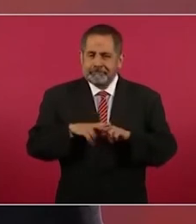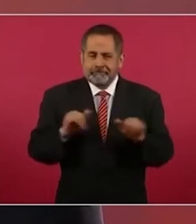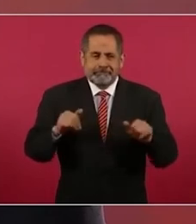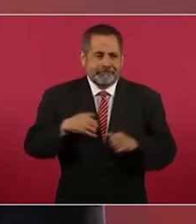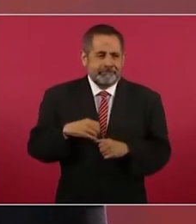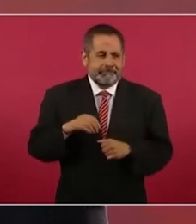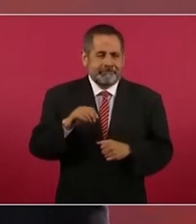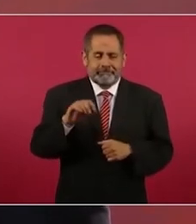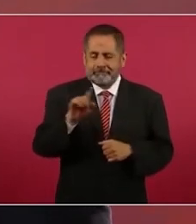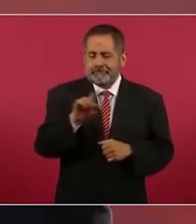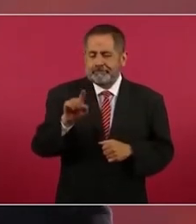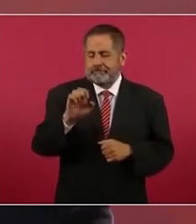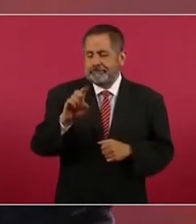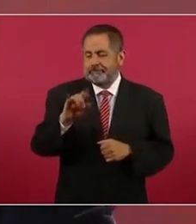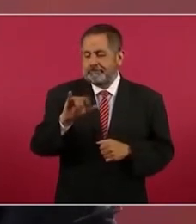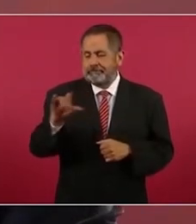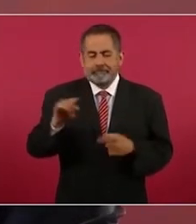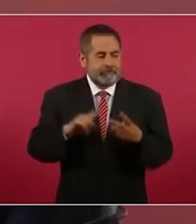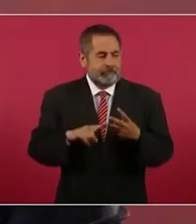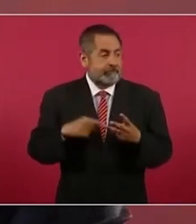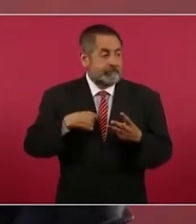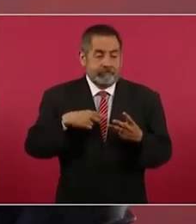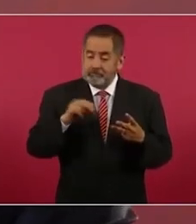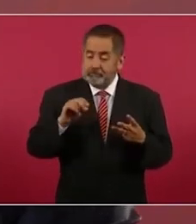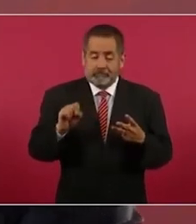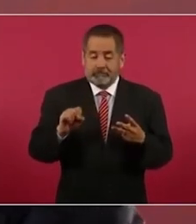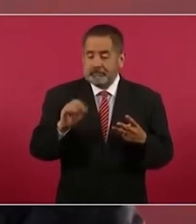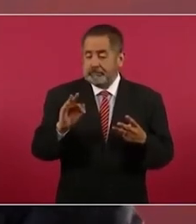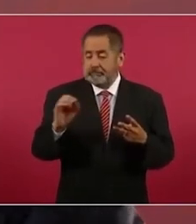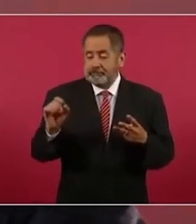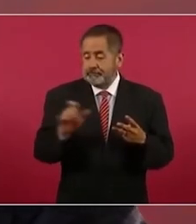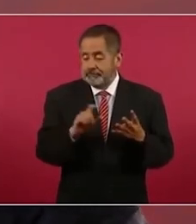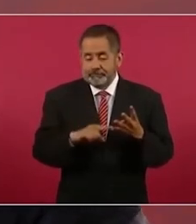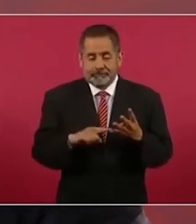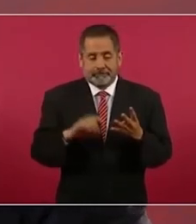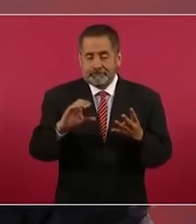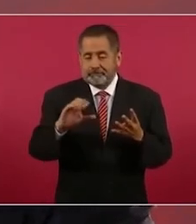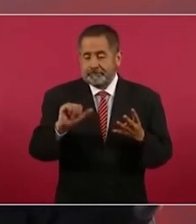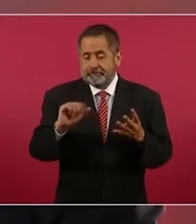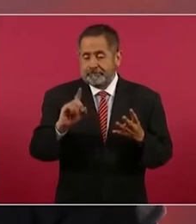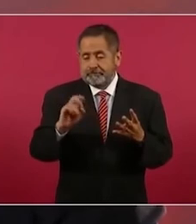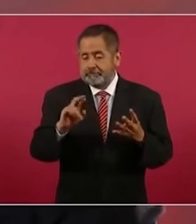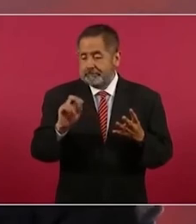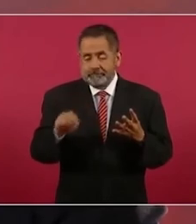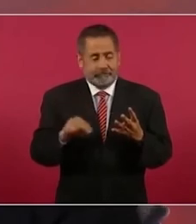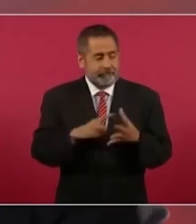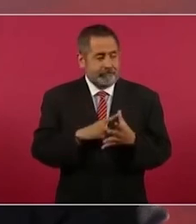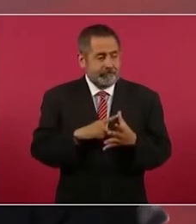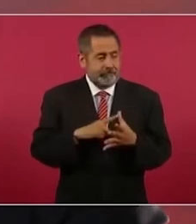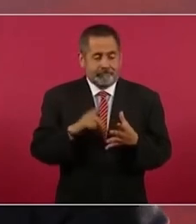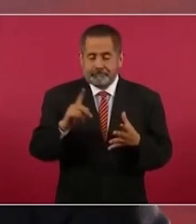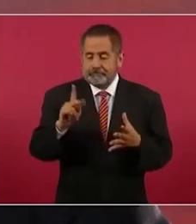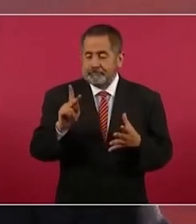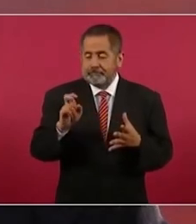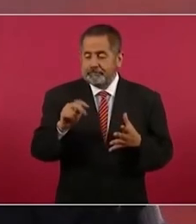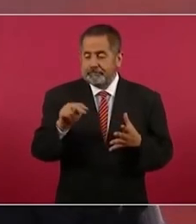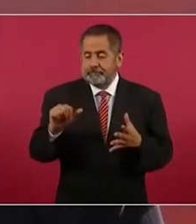ni soy Fox ni soy Calderón ni soy Peña Nieto